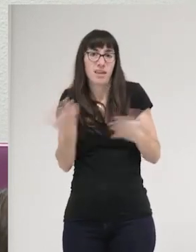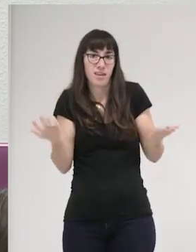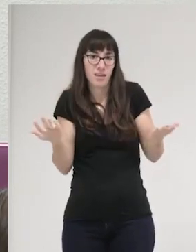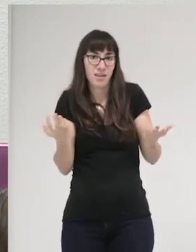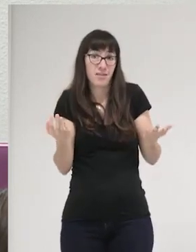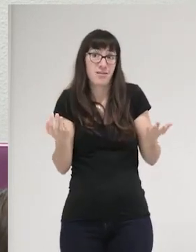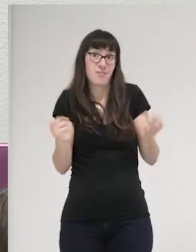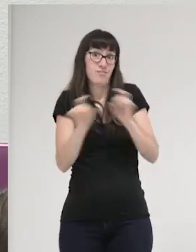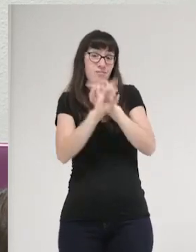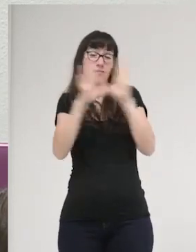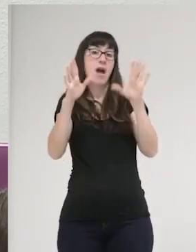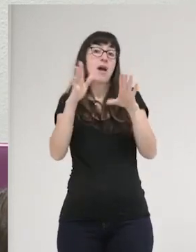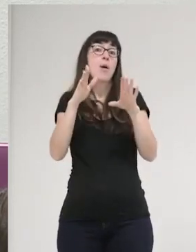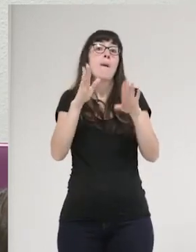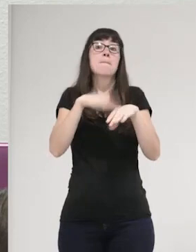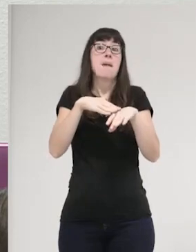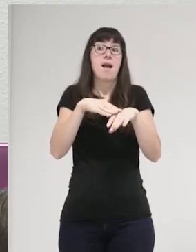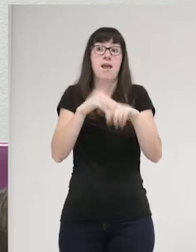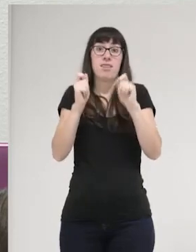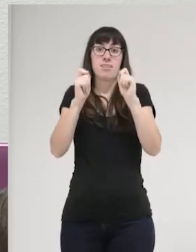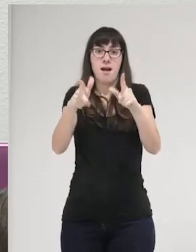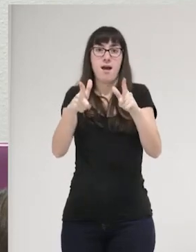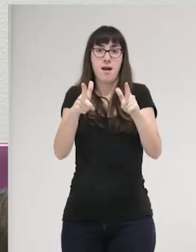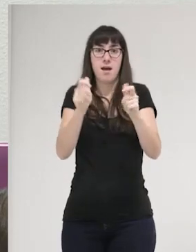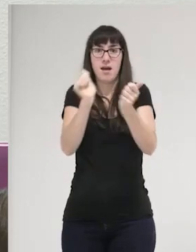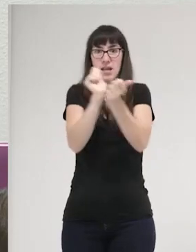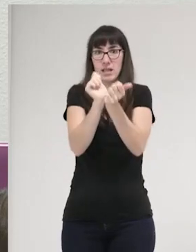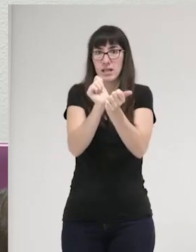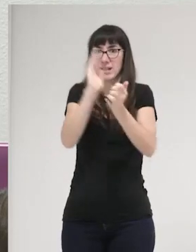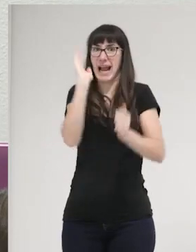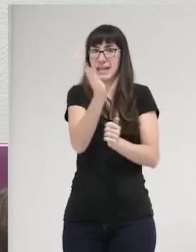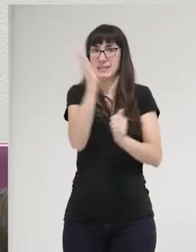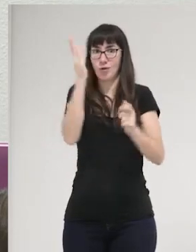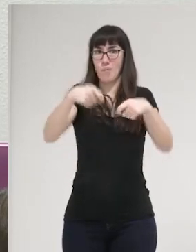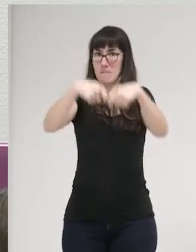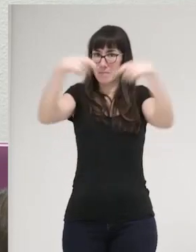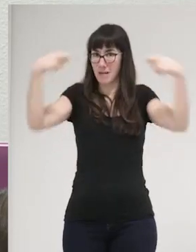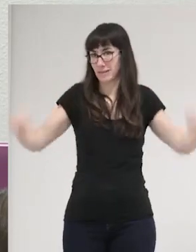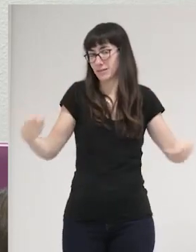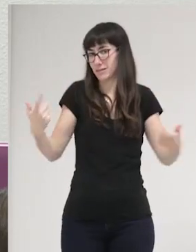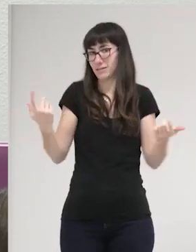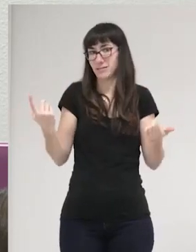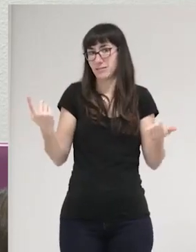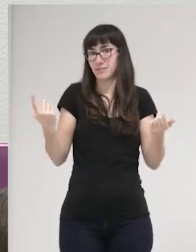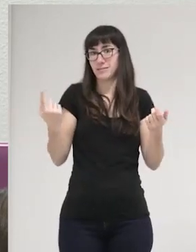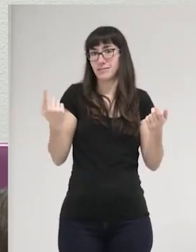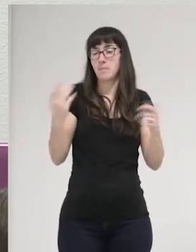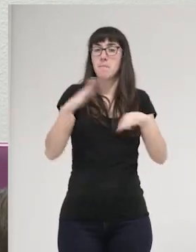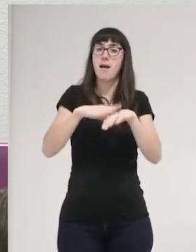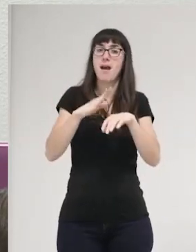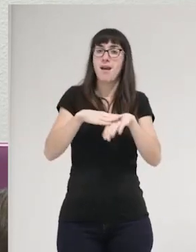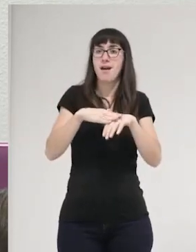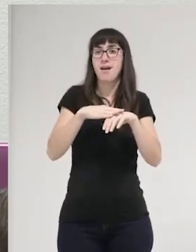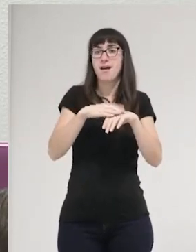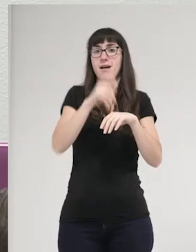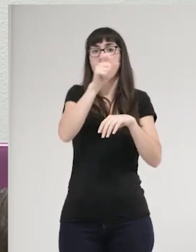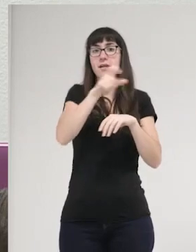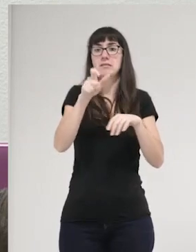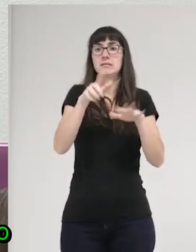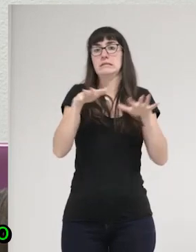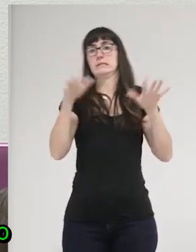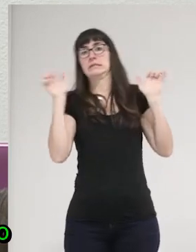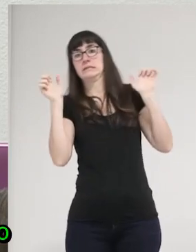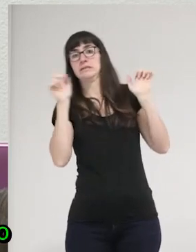alguna forma, aumentar desproporcionalmente los castigos en la forma que sea para desincentivar, precisamente, todas esas